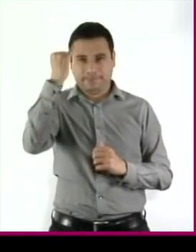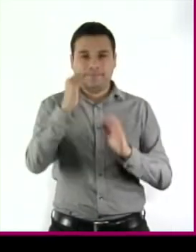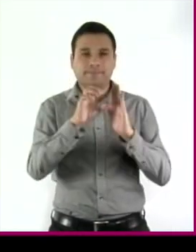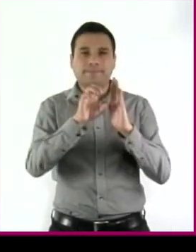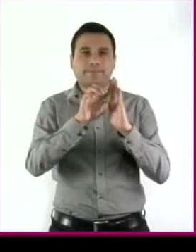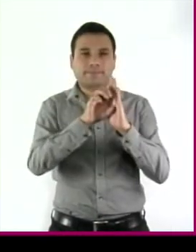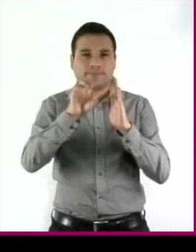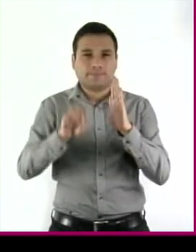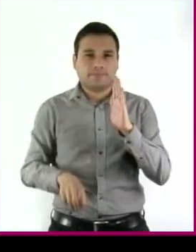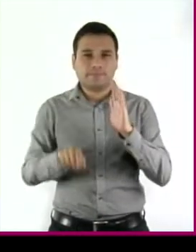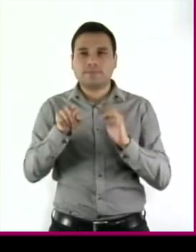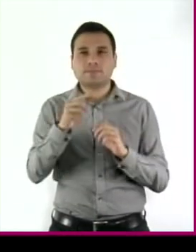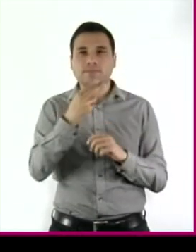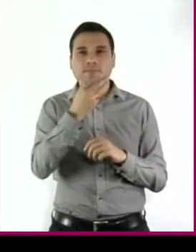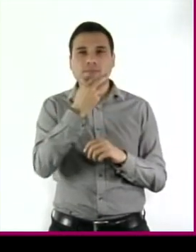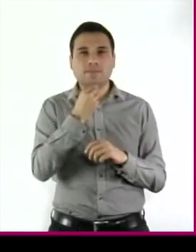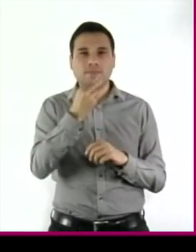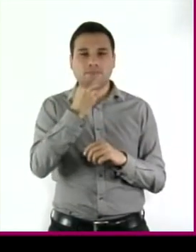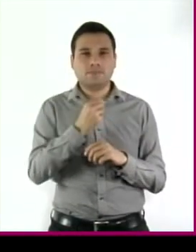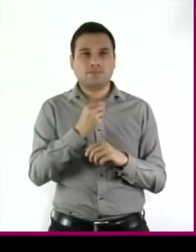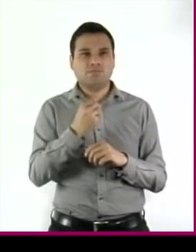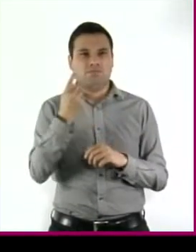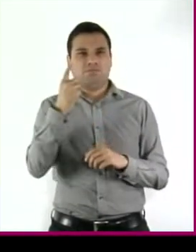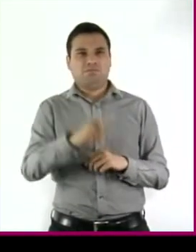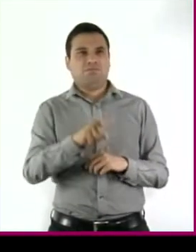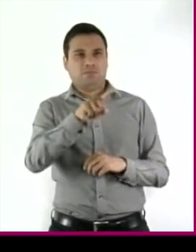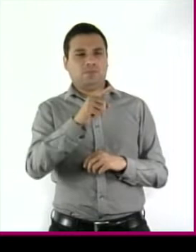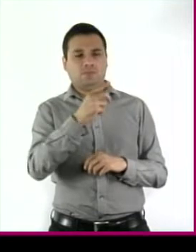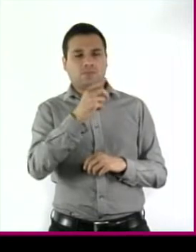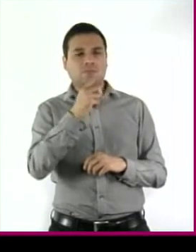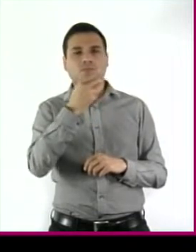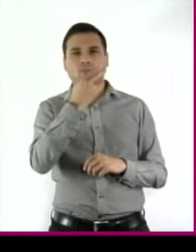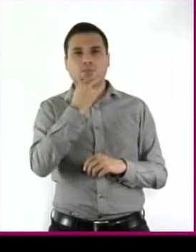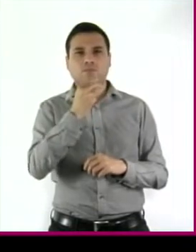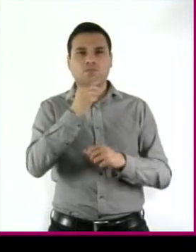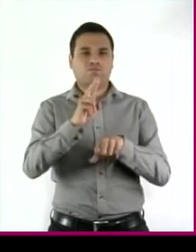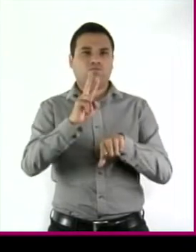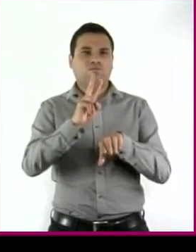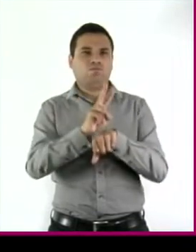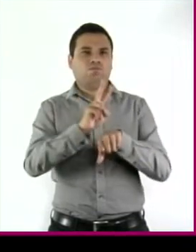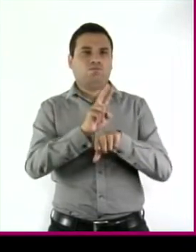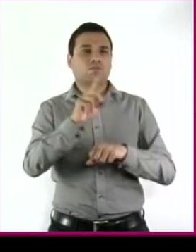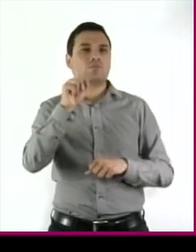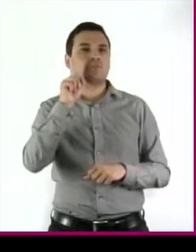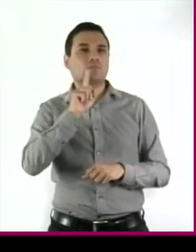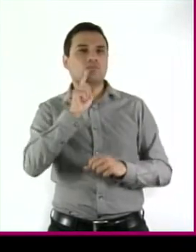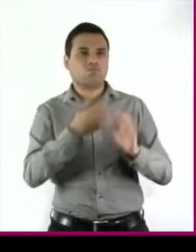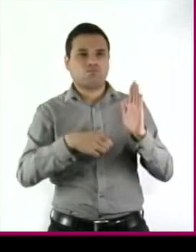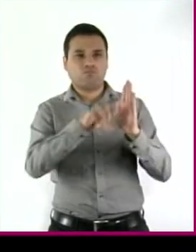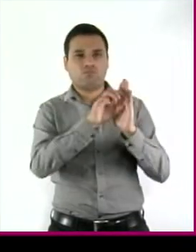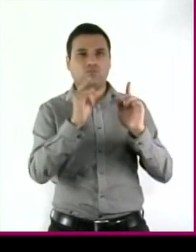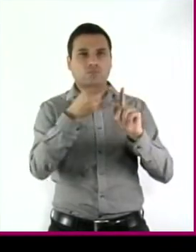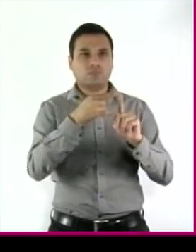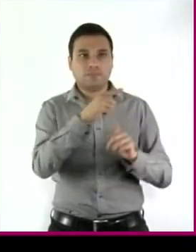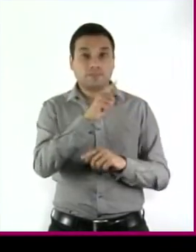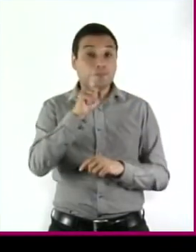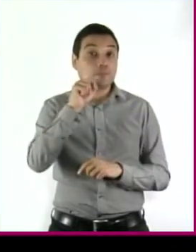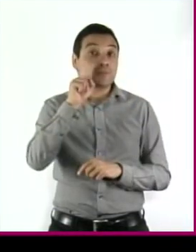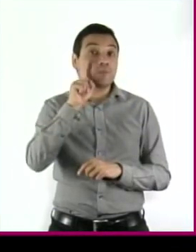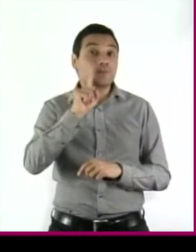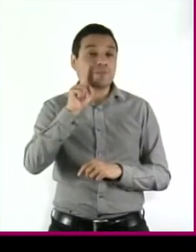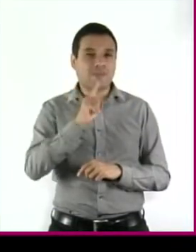se vale de un guardián para mantener a su esposa cautiva. Pero las mujeres son hábiles y persuasivas.